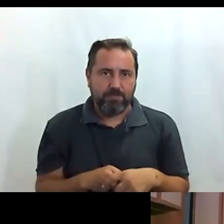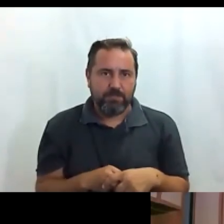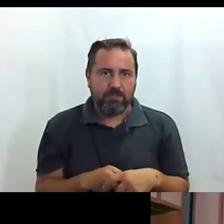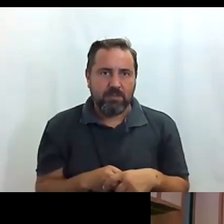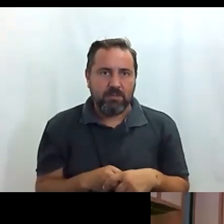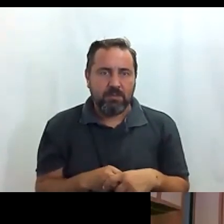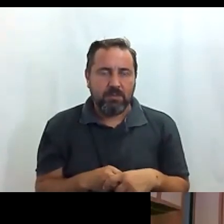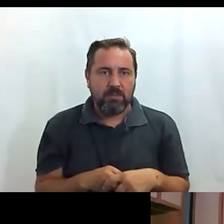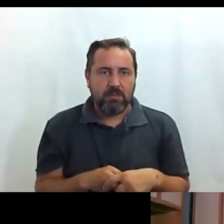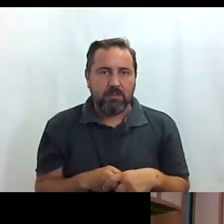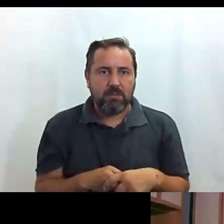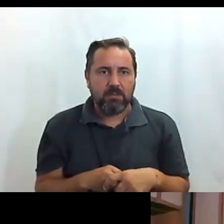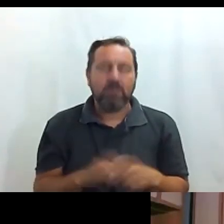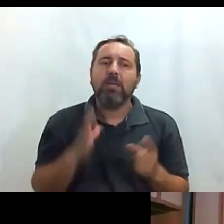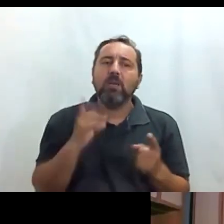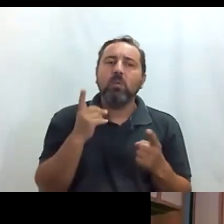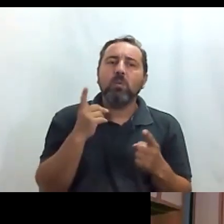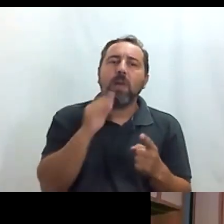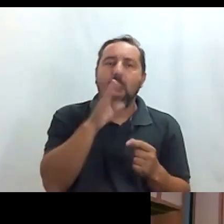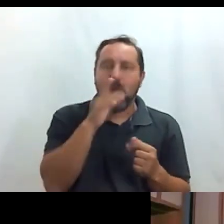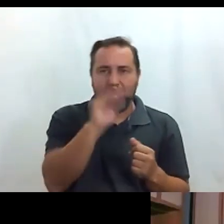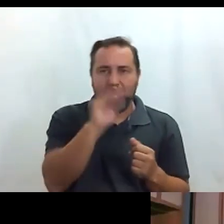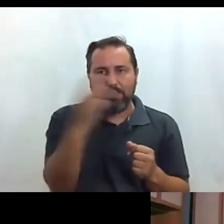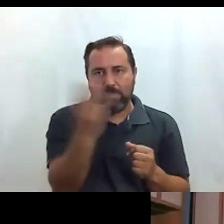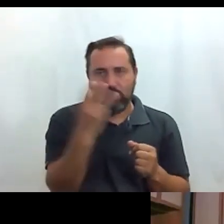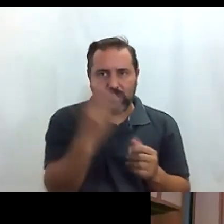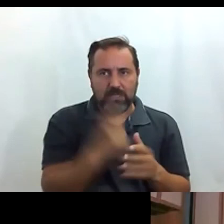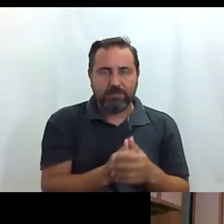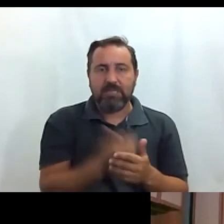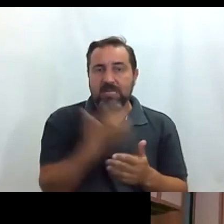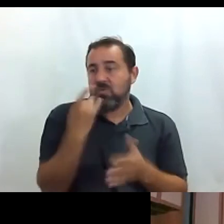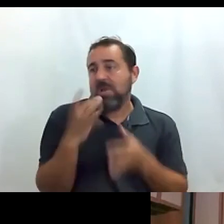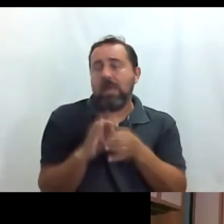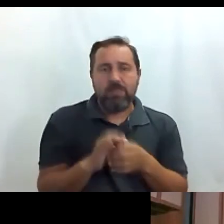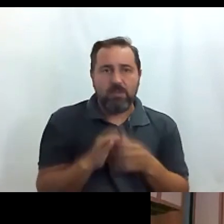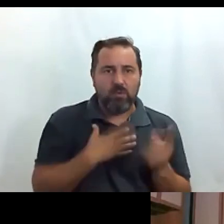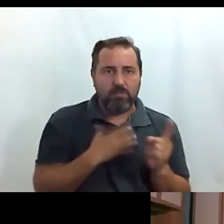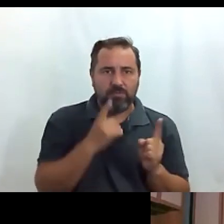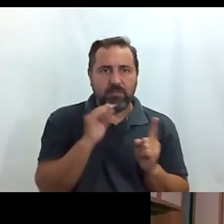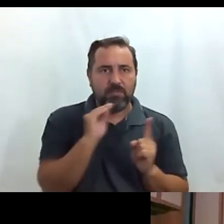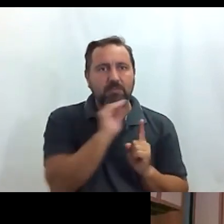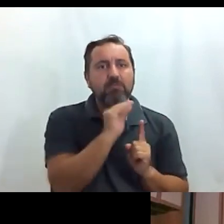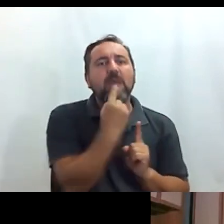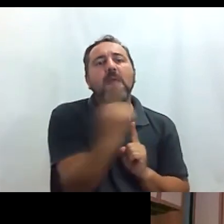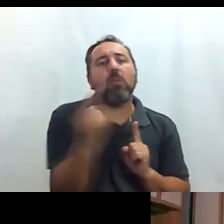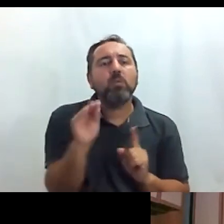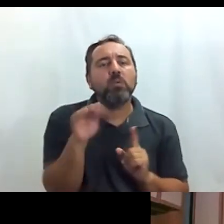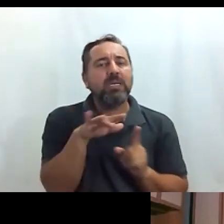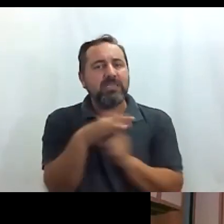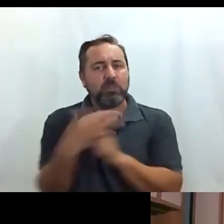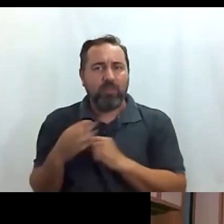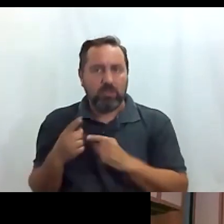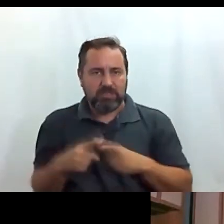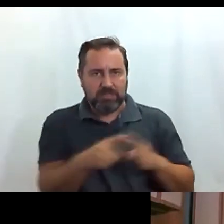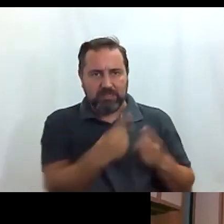si hoy es una pregunta para los tres si un amigo y cada uno poneros en situaciones distintas